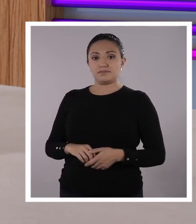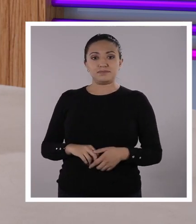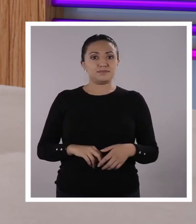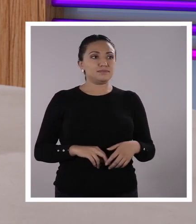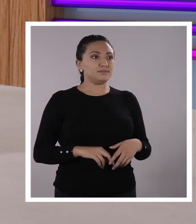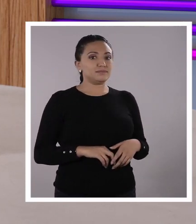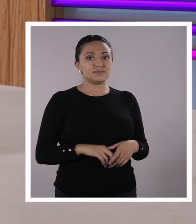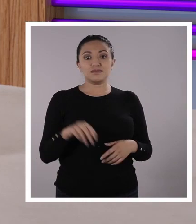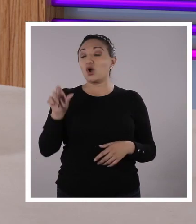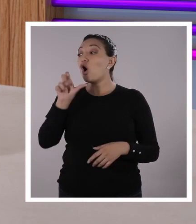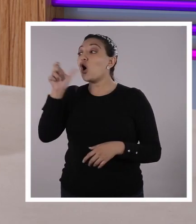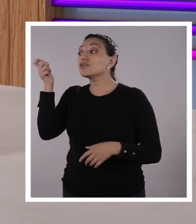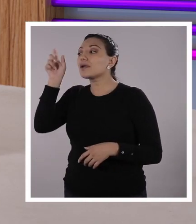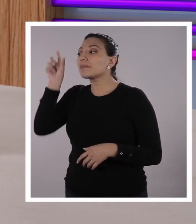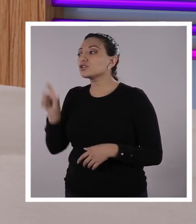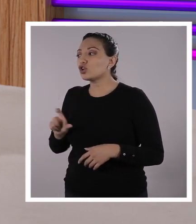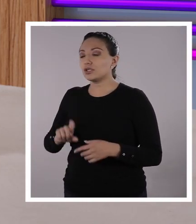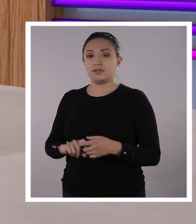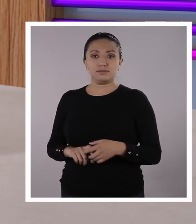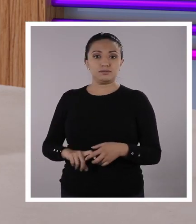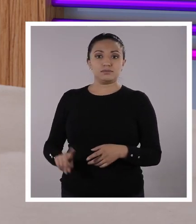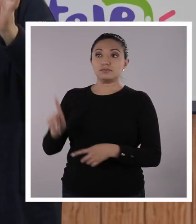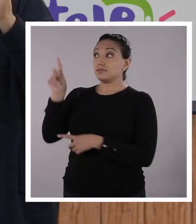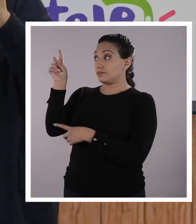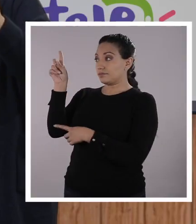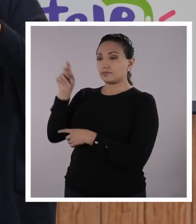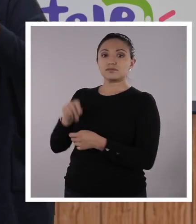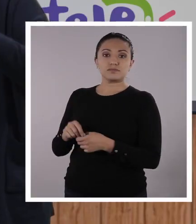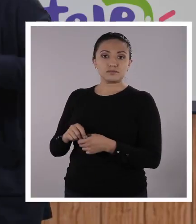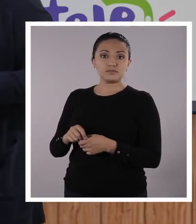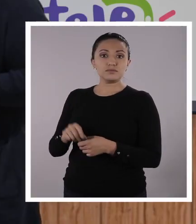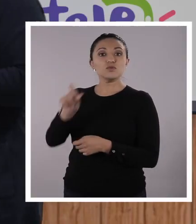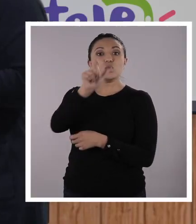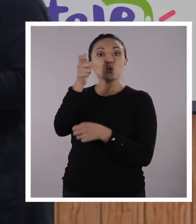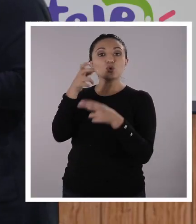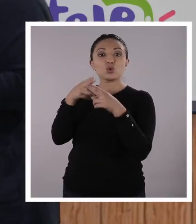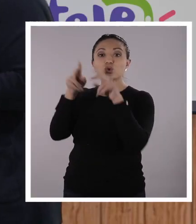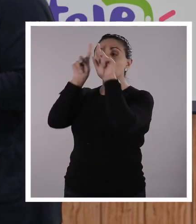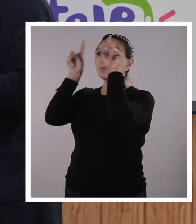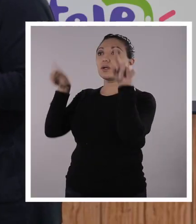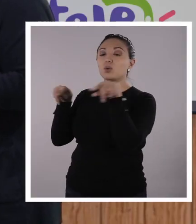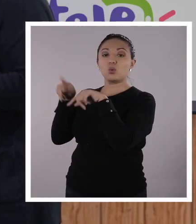Tiene otro nombre. Y este cuadro tiene también otro nombre.